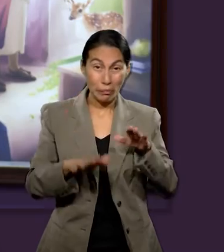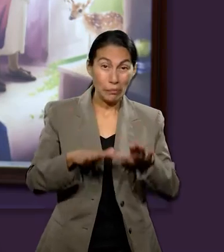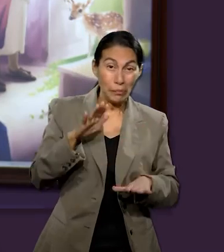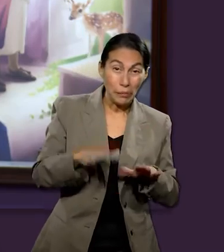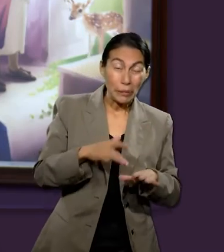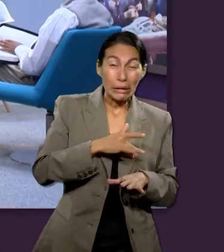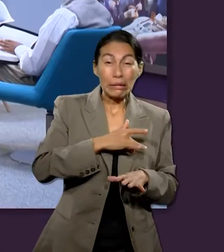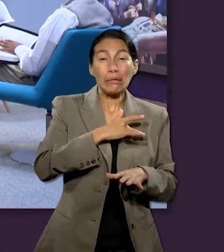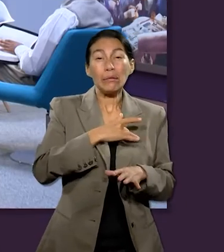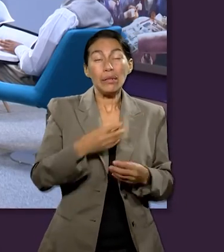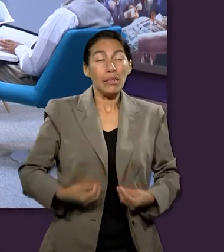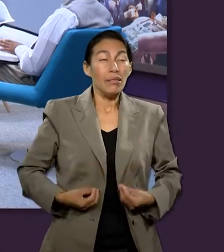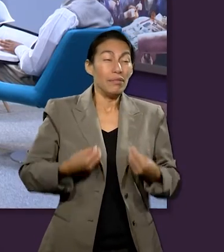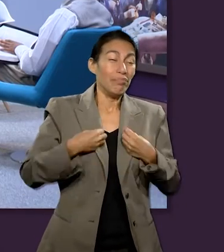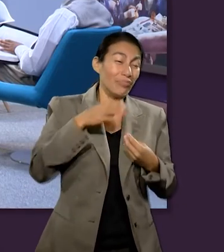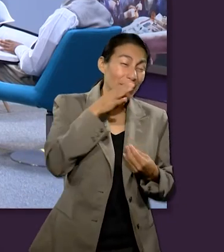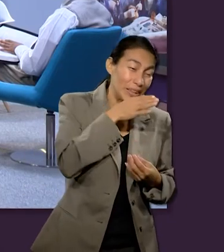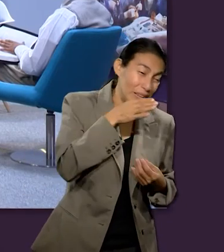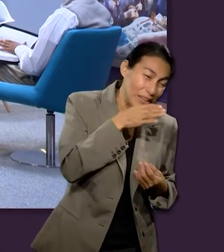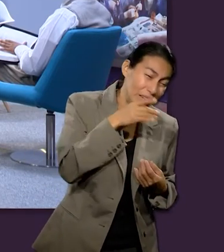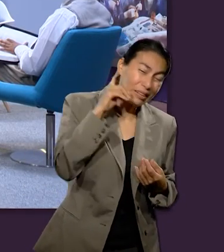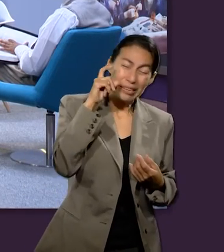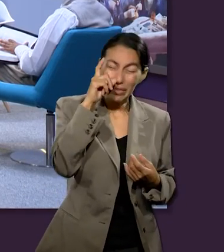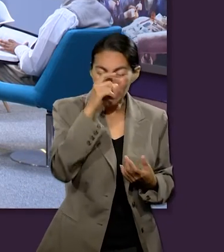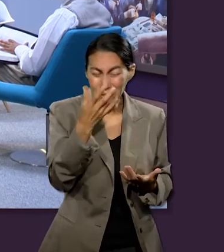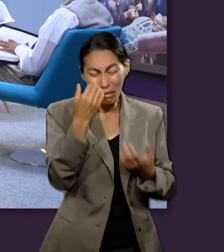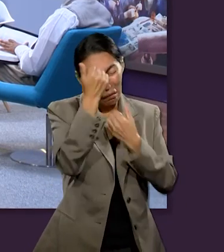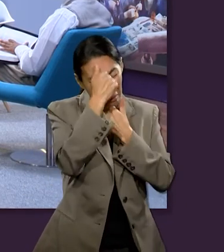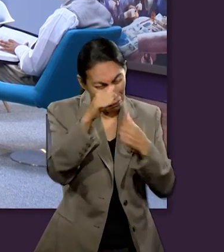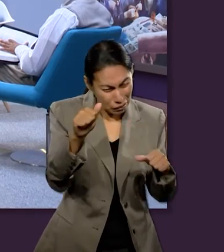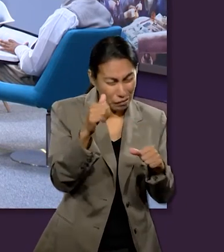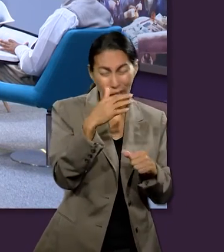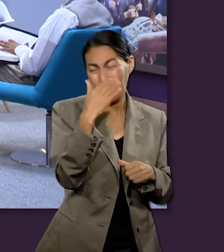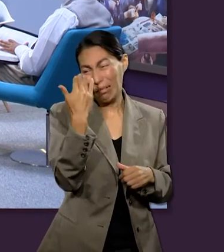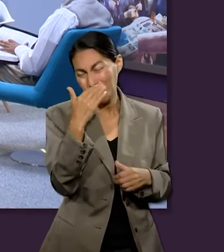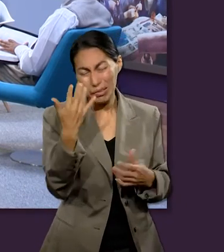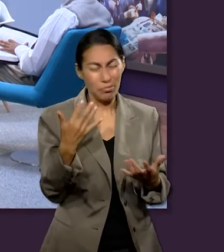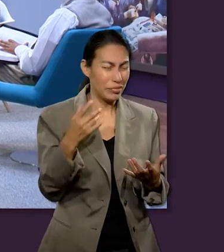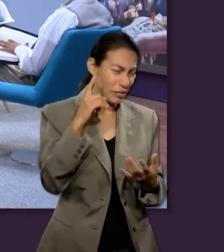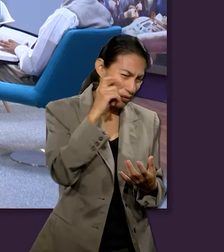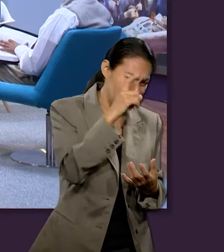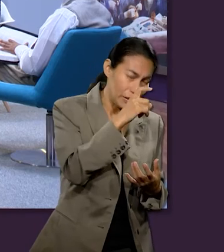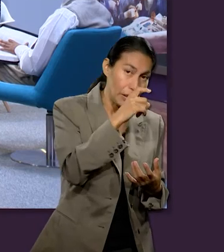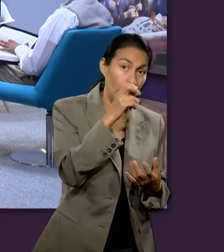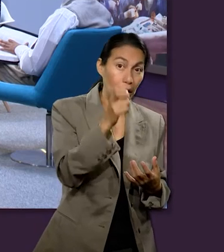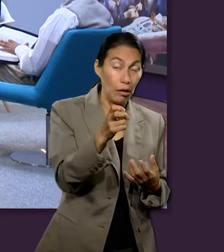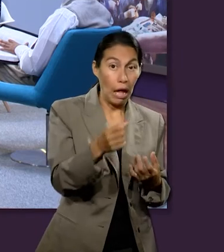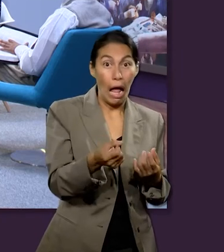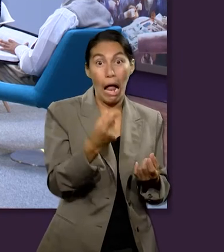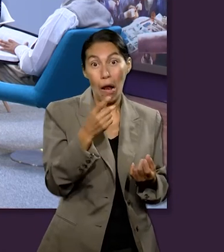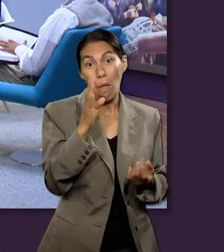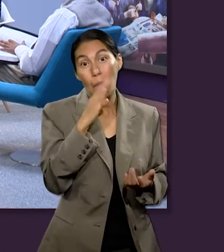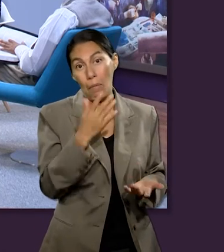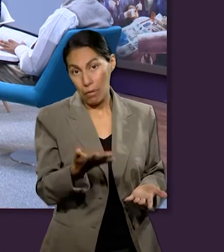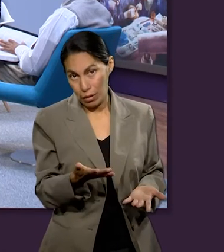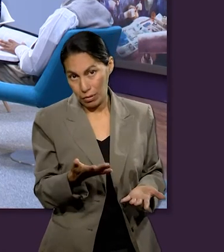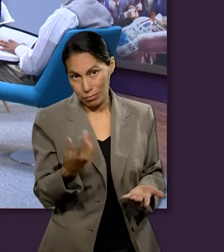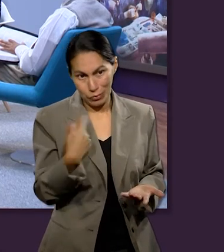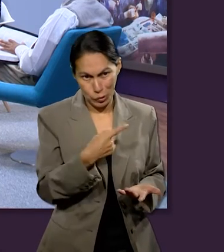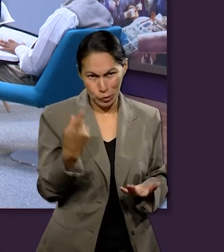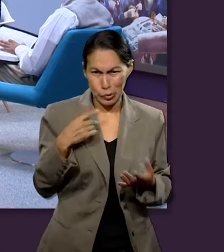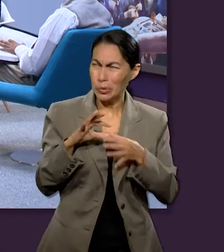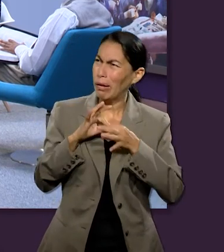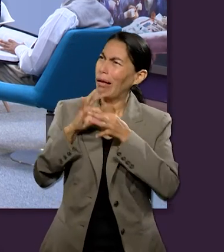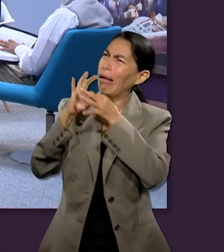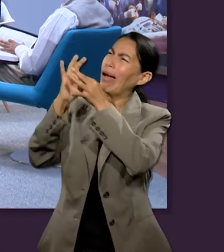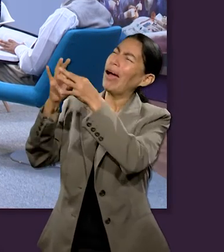algo pesado. Si de pronto sentimos que nuestra vida cristiana es así de abrumadora, cansadora, es porque hay algo